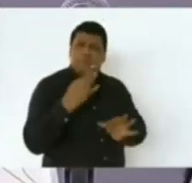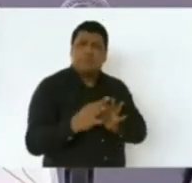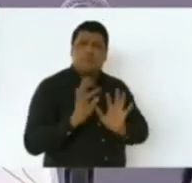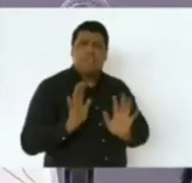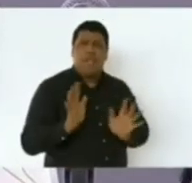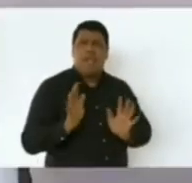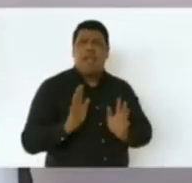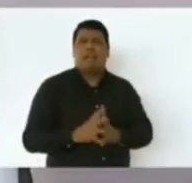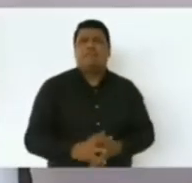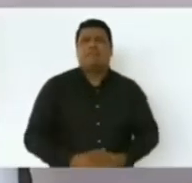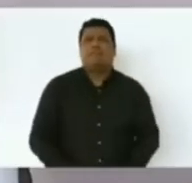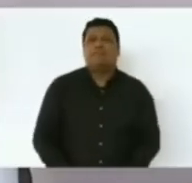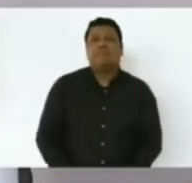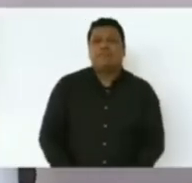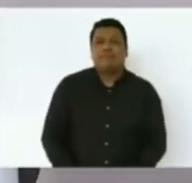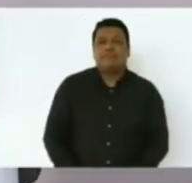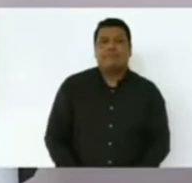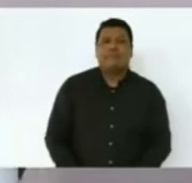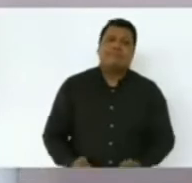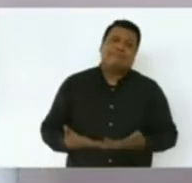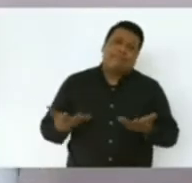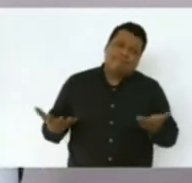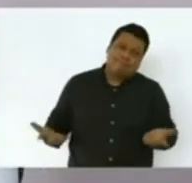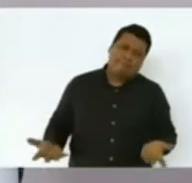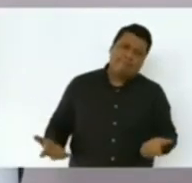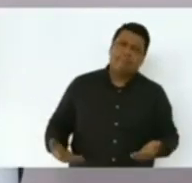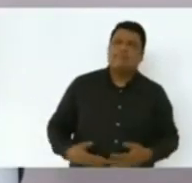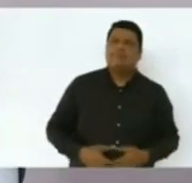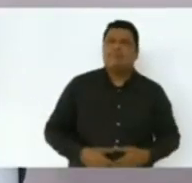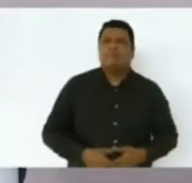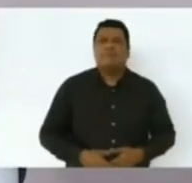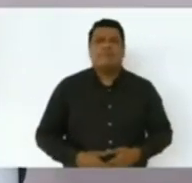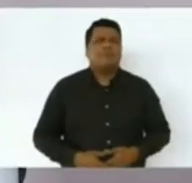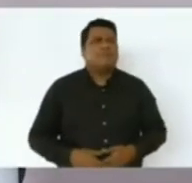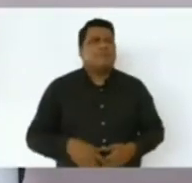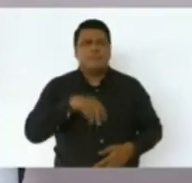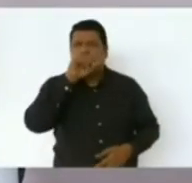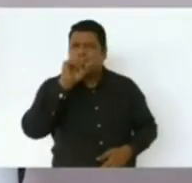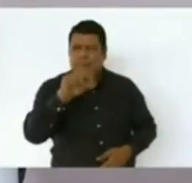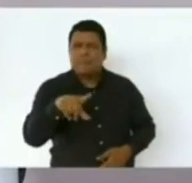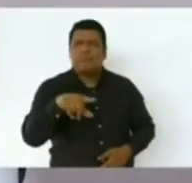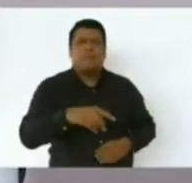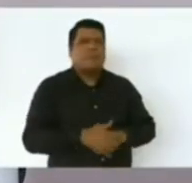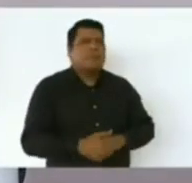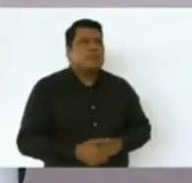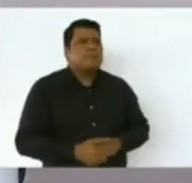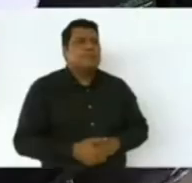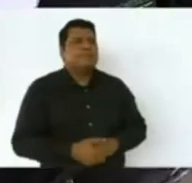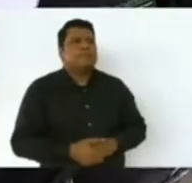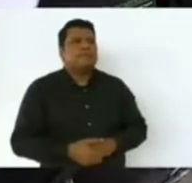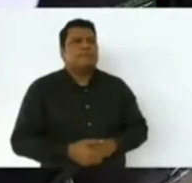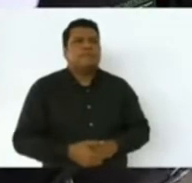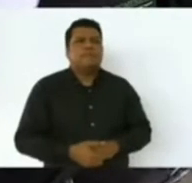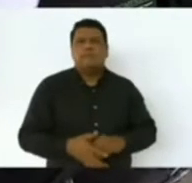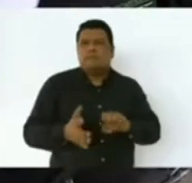Lo mismo en los apoyos para